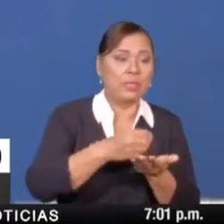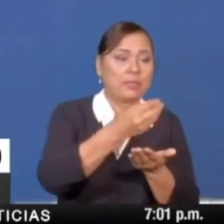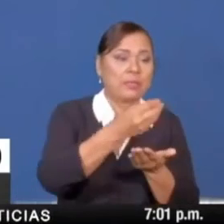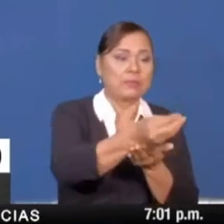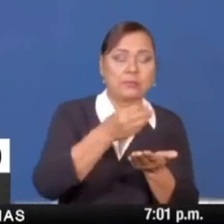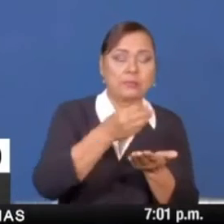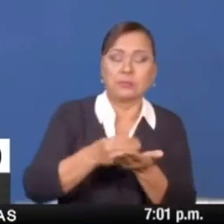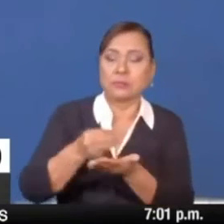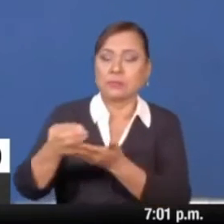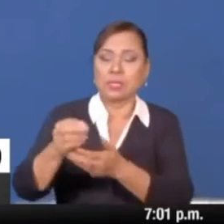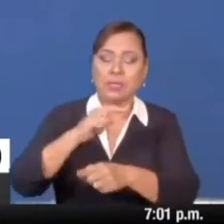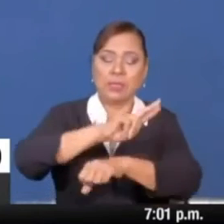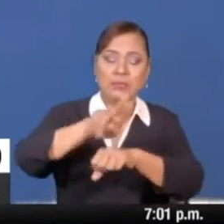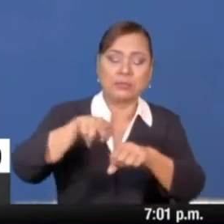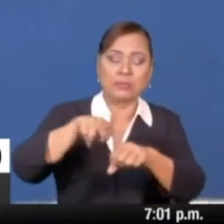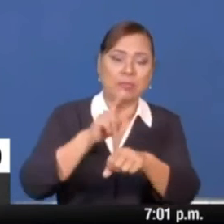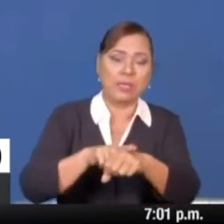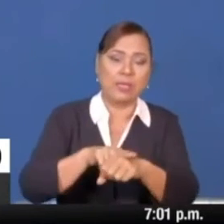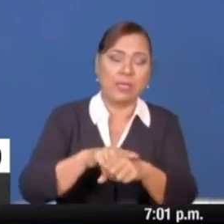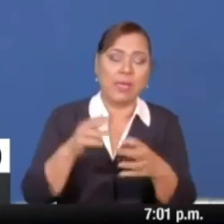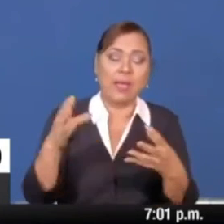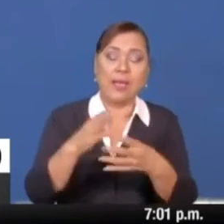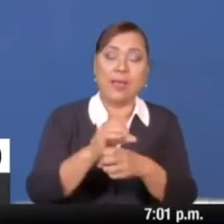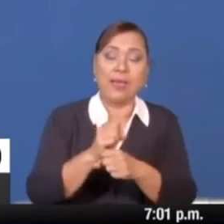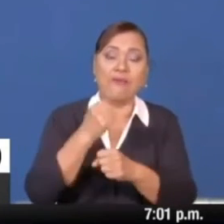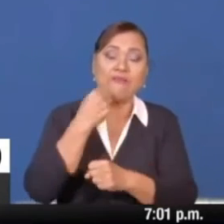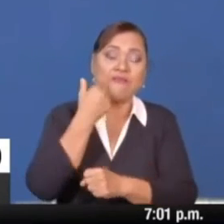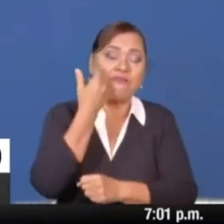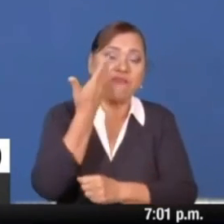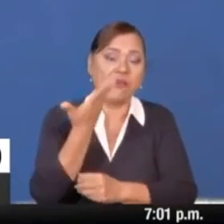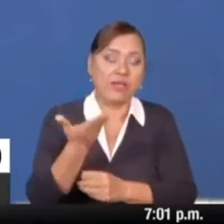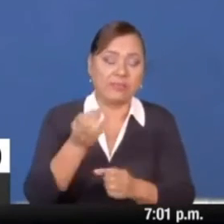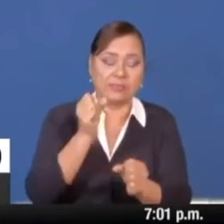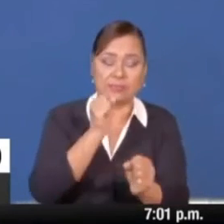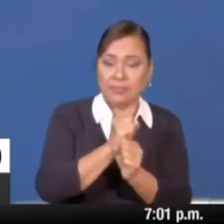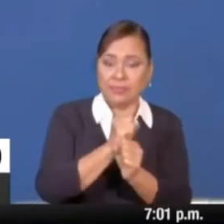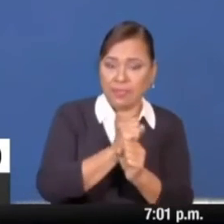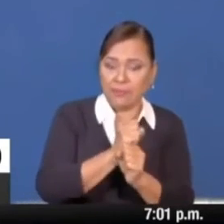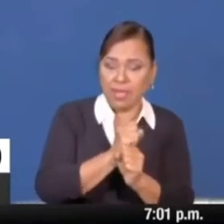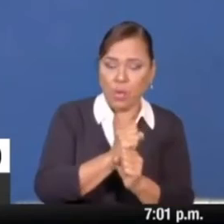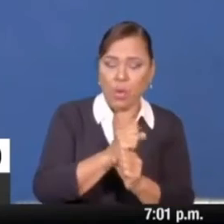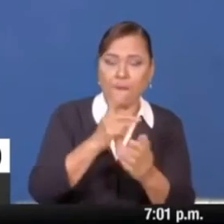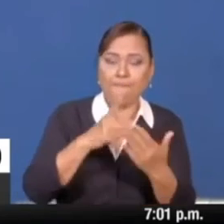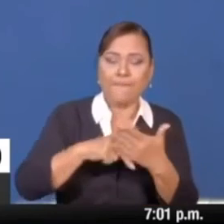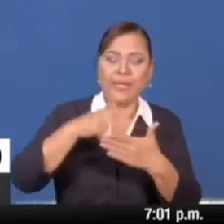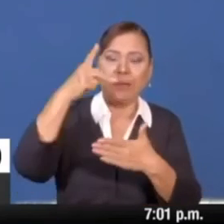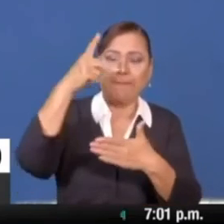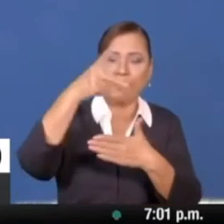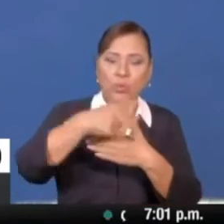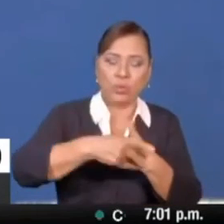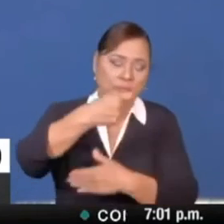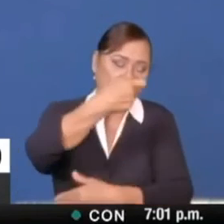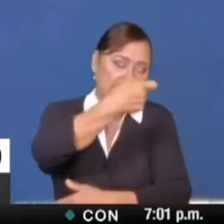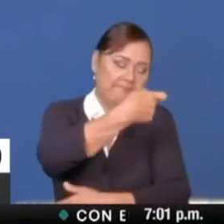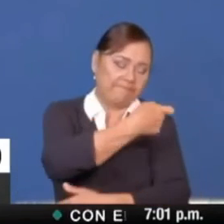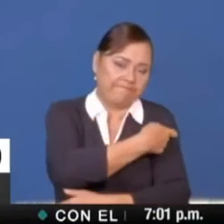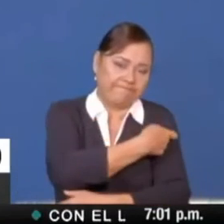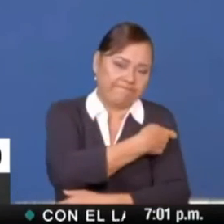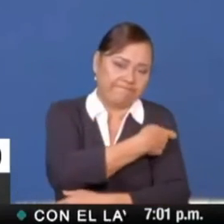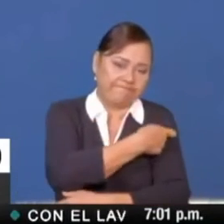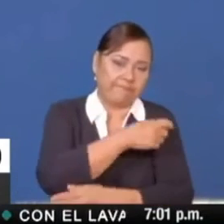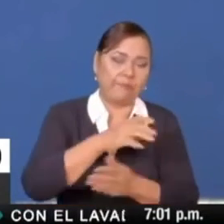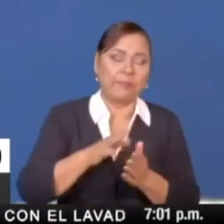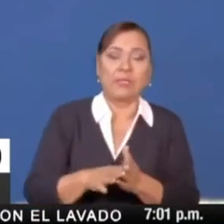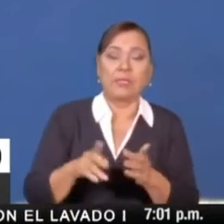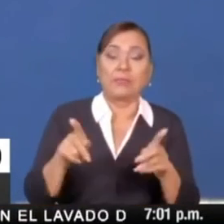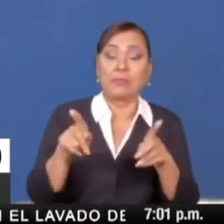que facilitará el trabajo tanto para el programa ampliado de inmunización como para